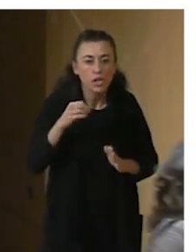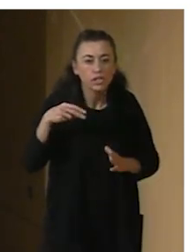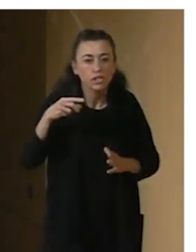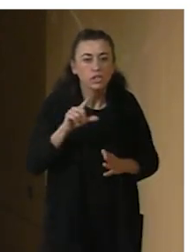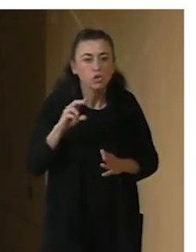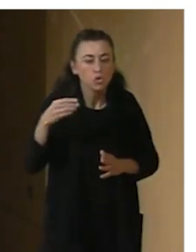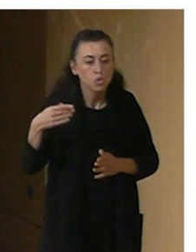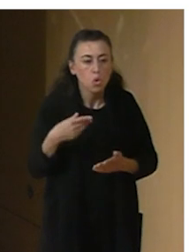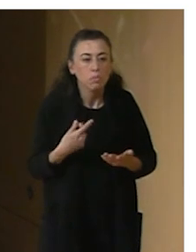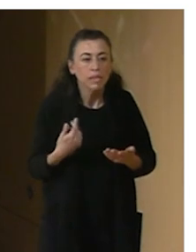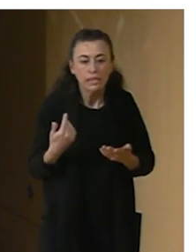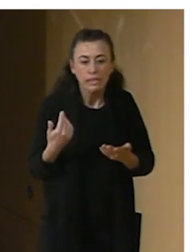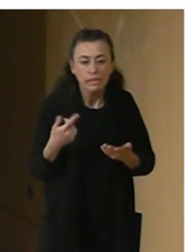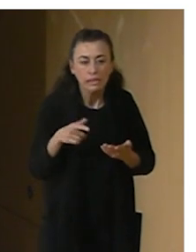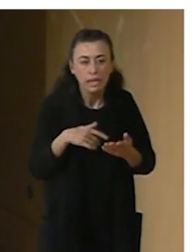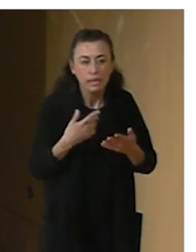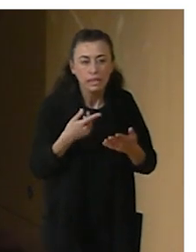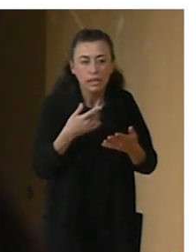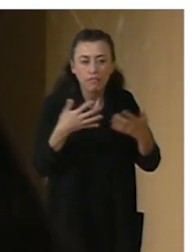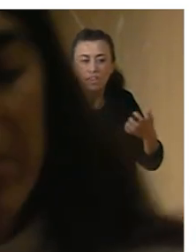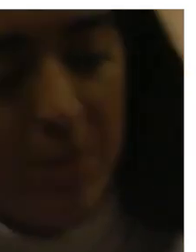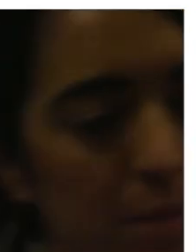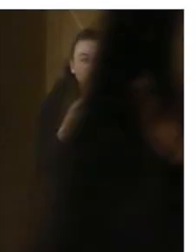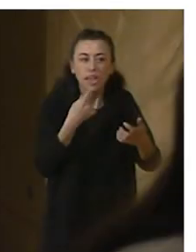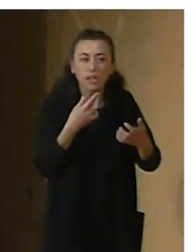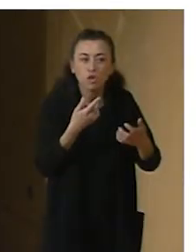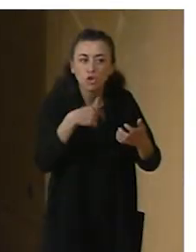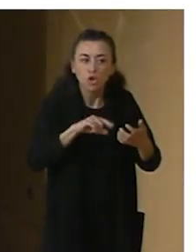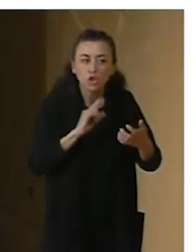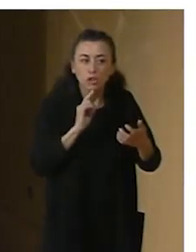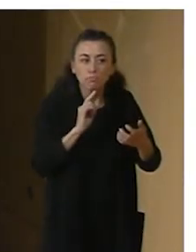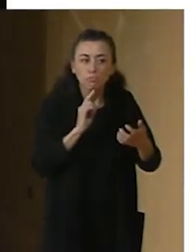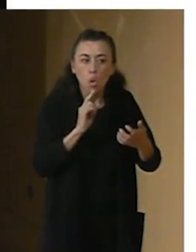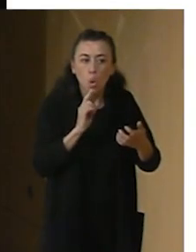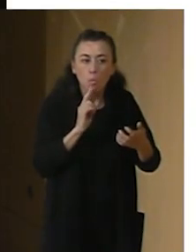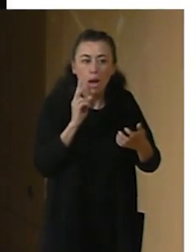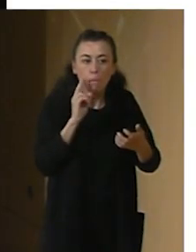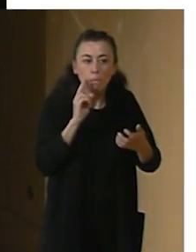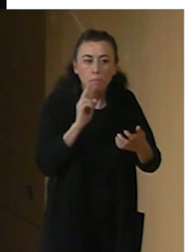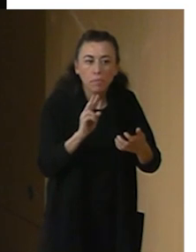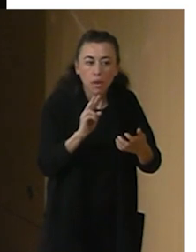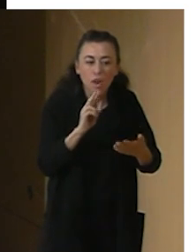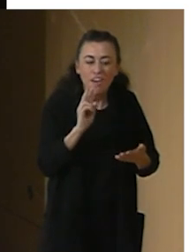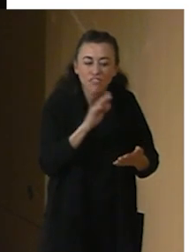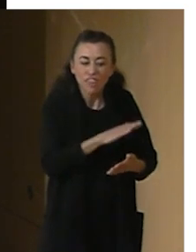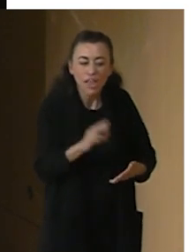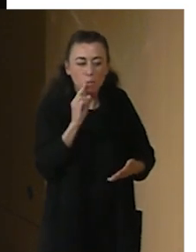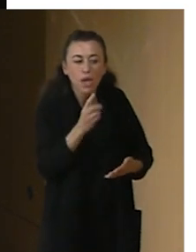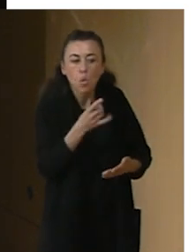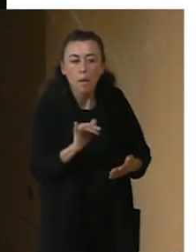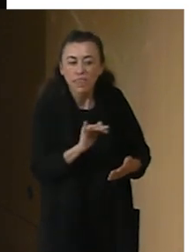dice, miramos el mundo una sola vez en la infancia, el resto es memoria. Si el derecho de acceso al arte y a la cultura